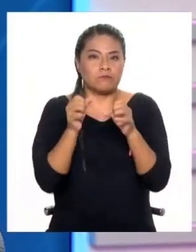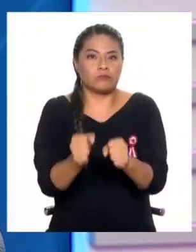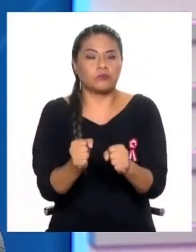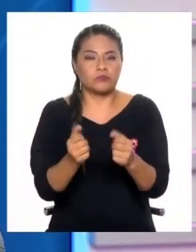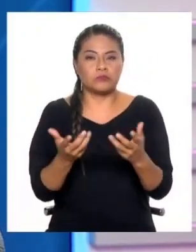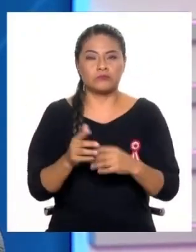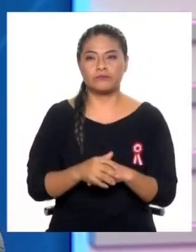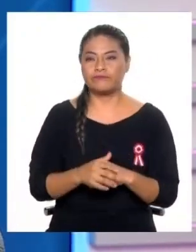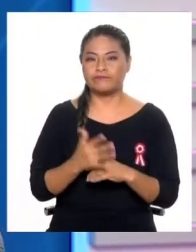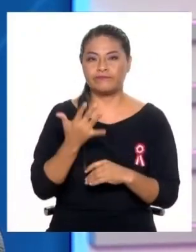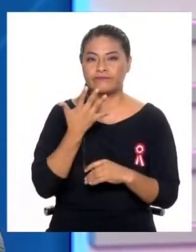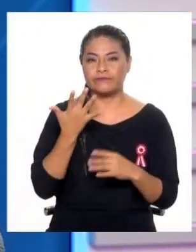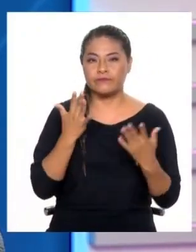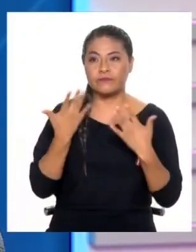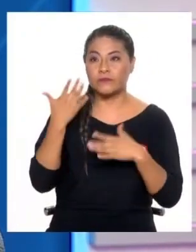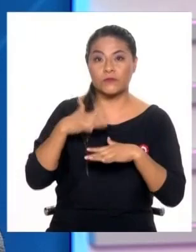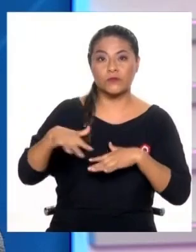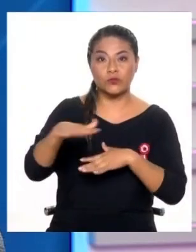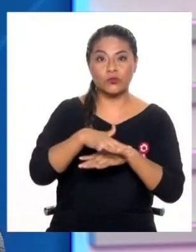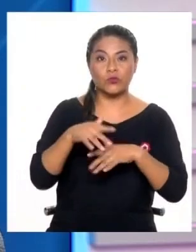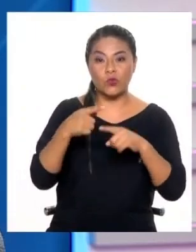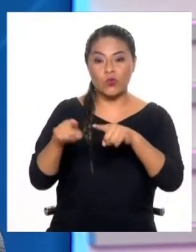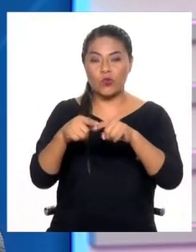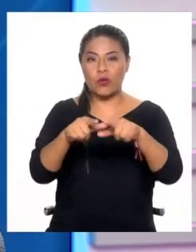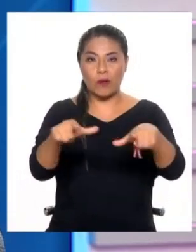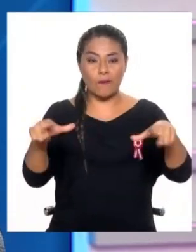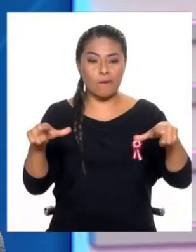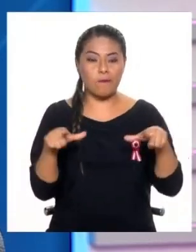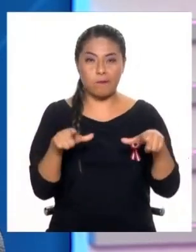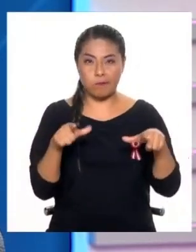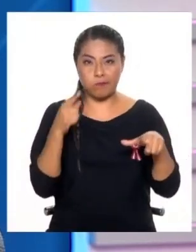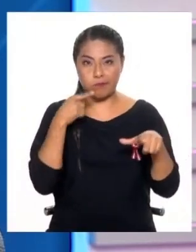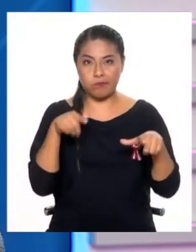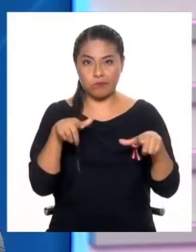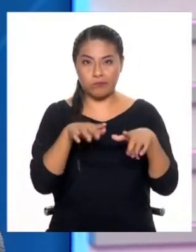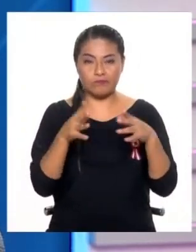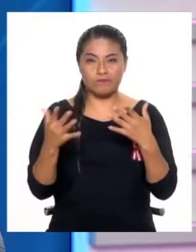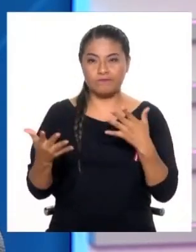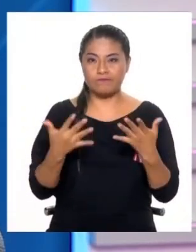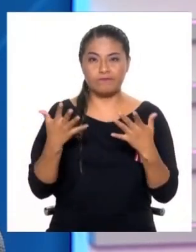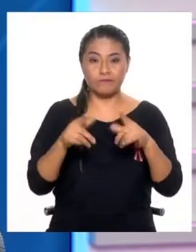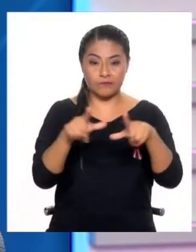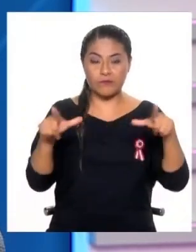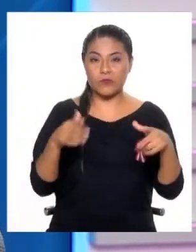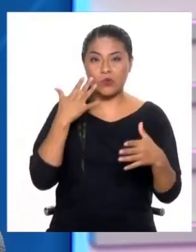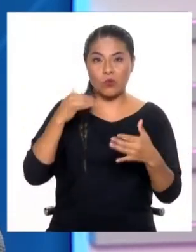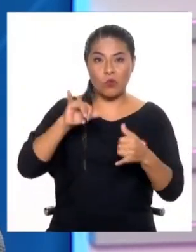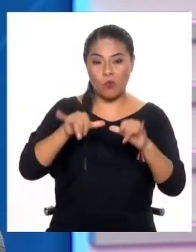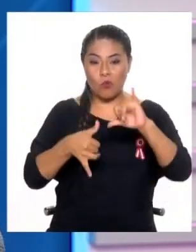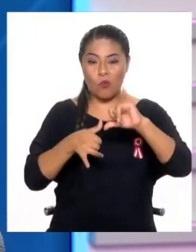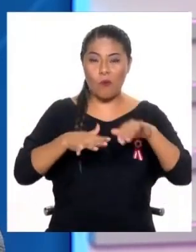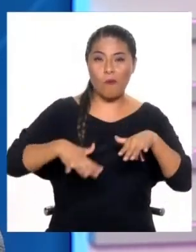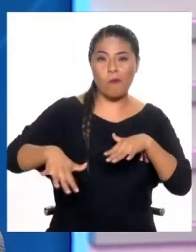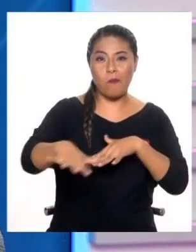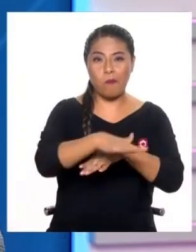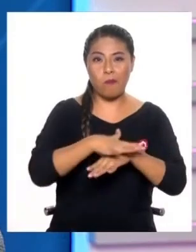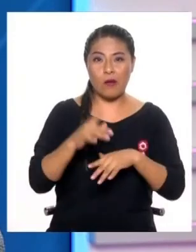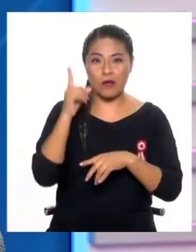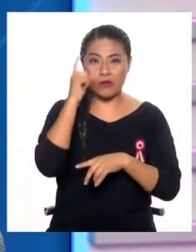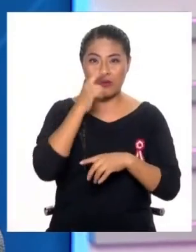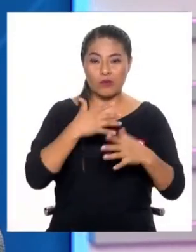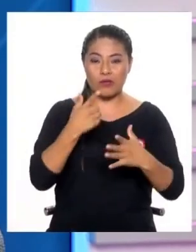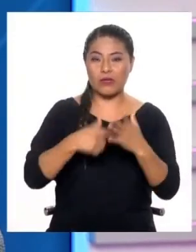el Morro Solar u otros lugares que son lugares arqueológicos, y después es muy difícil saber